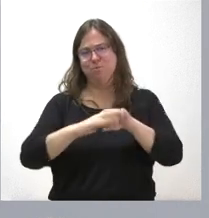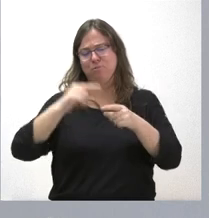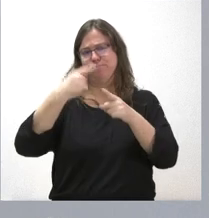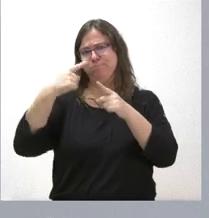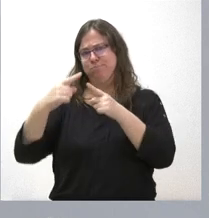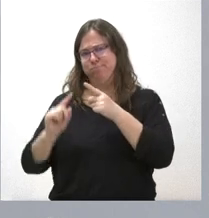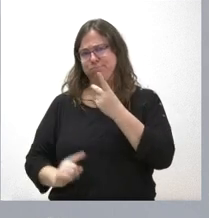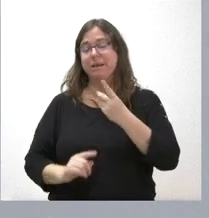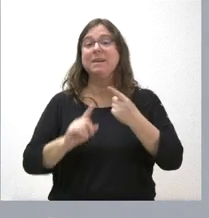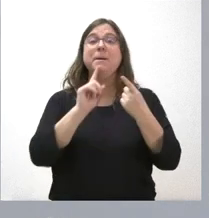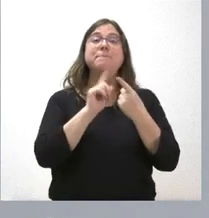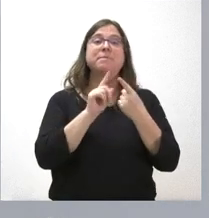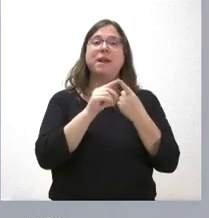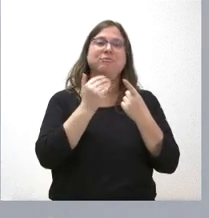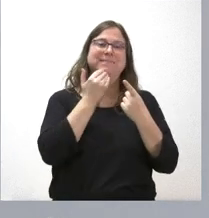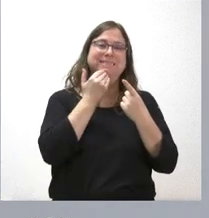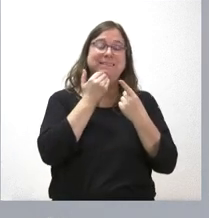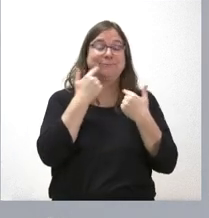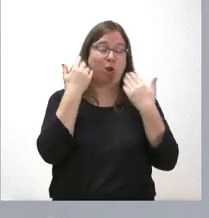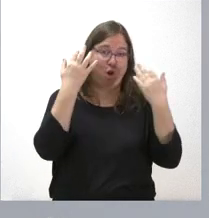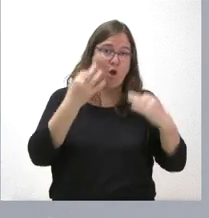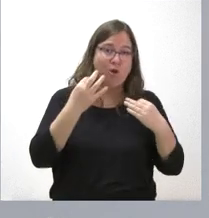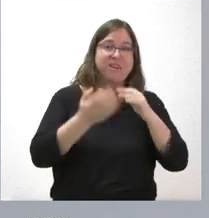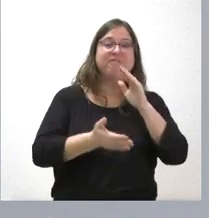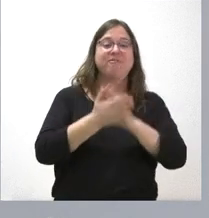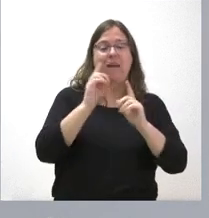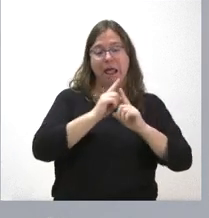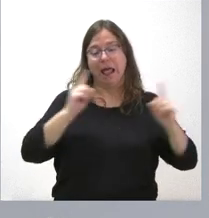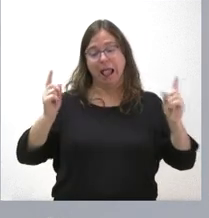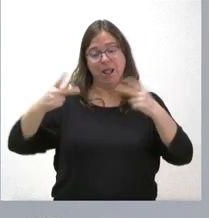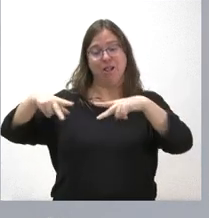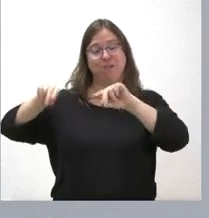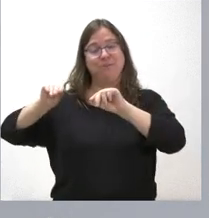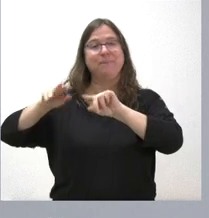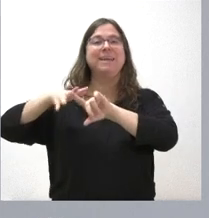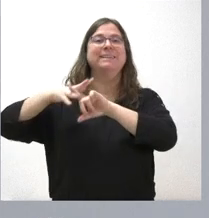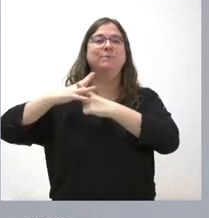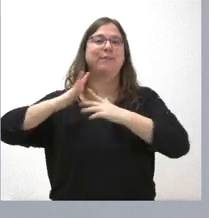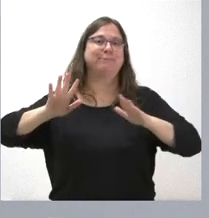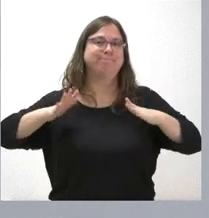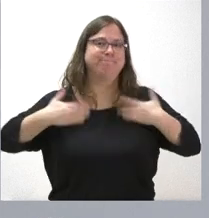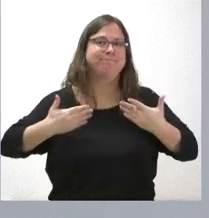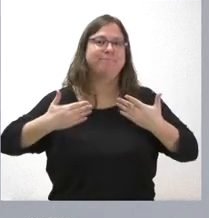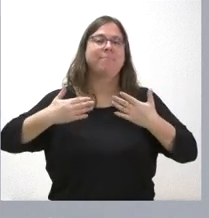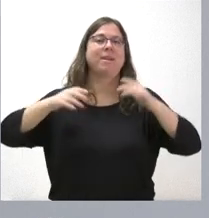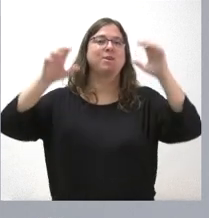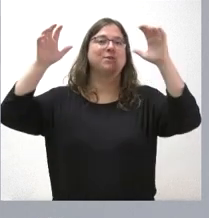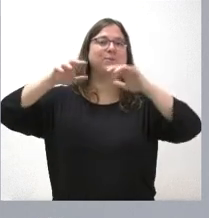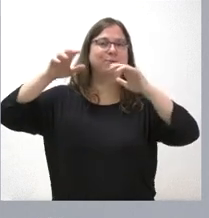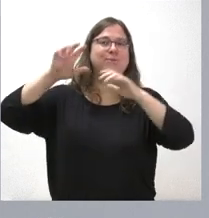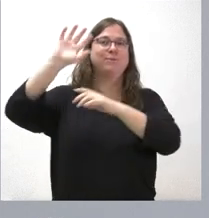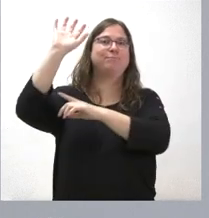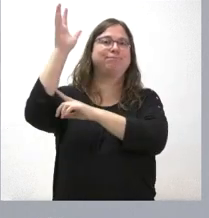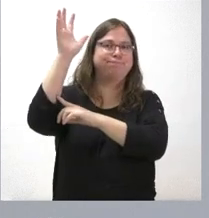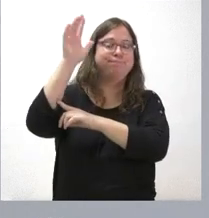de ellos lógicamente a medida que encaramos esta parte final del año pues puede haber circunstancias vinculadas a la climatología que puedan